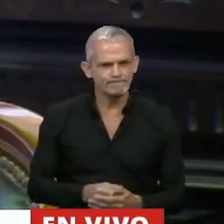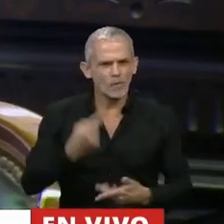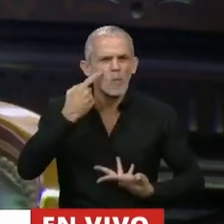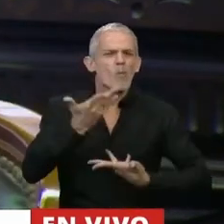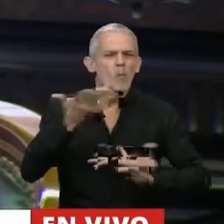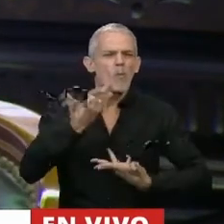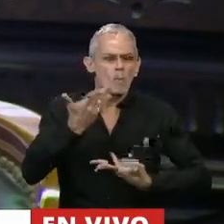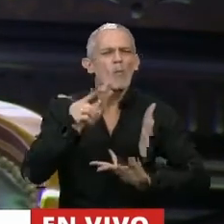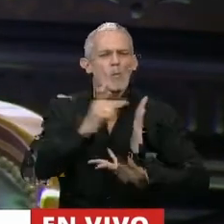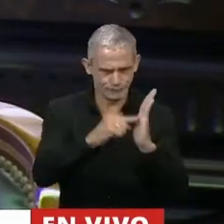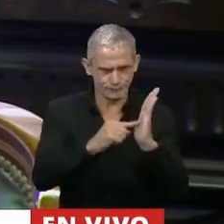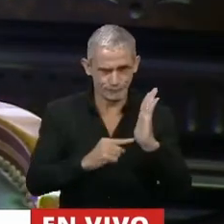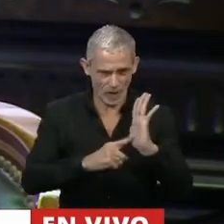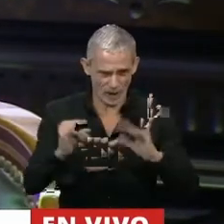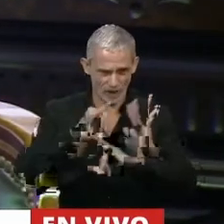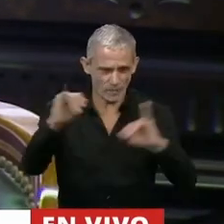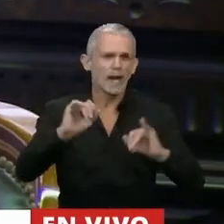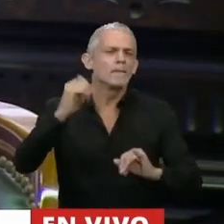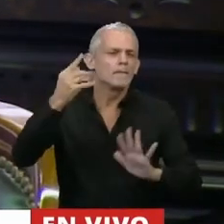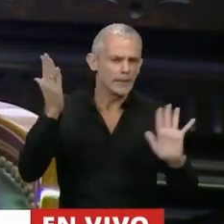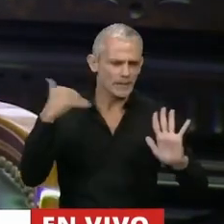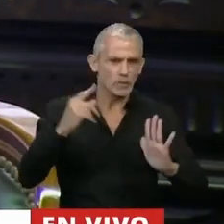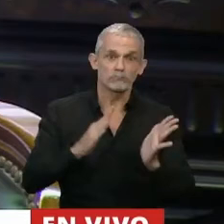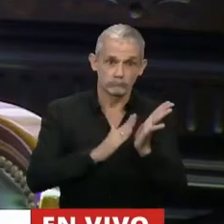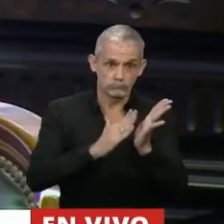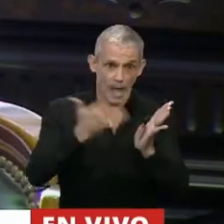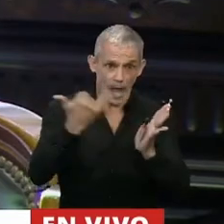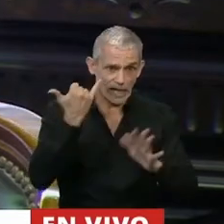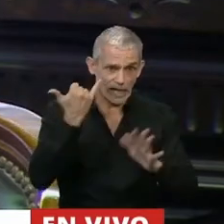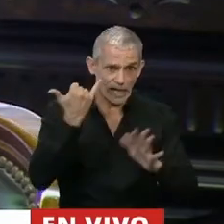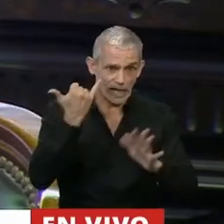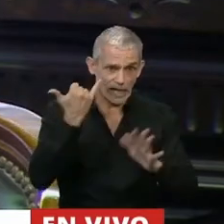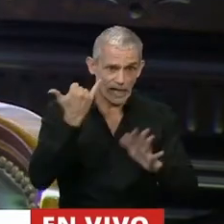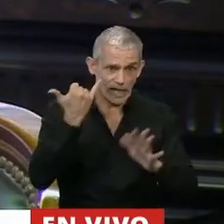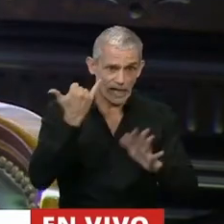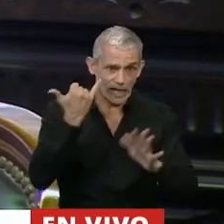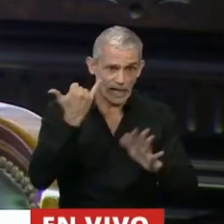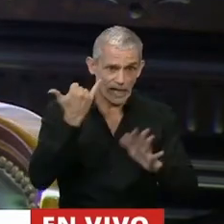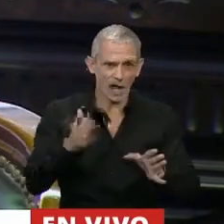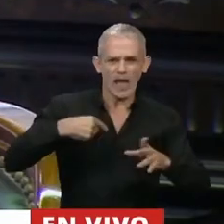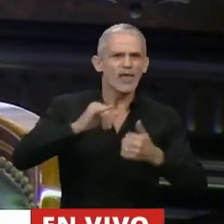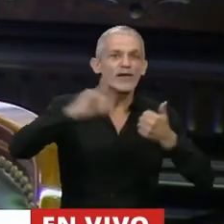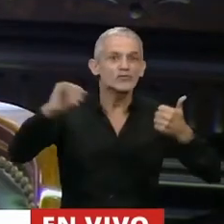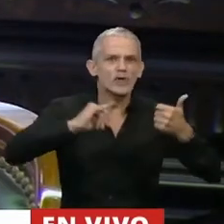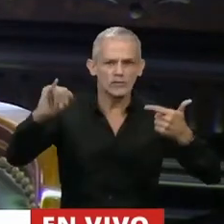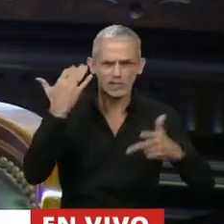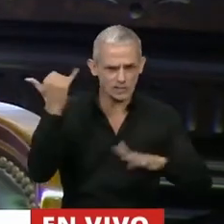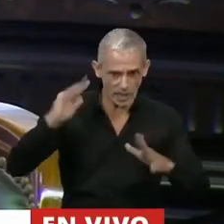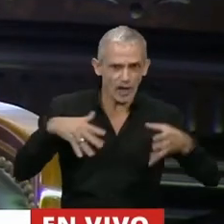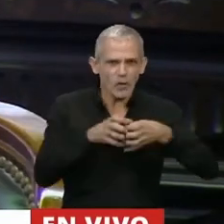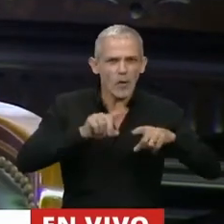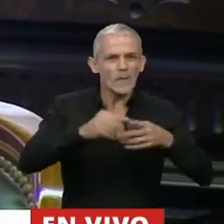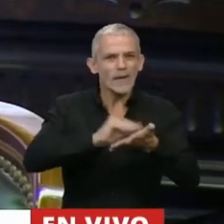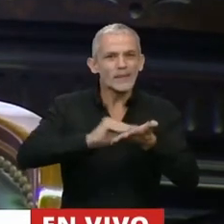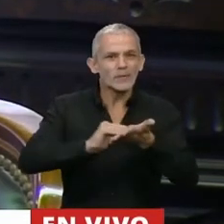algunos aspectos primero se ha corroborado en toda la línea nuestra denuncia por la cual fuimos los únicos